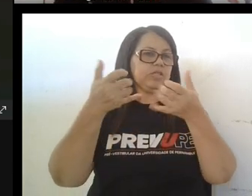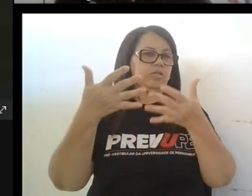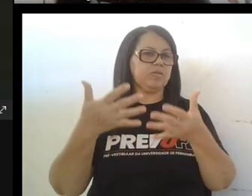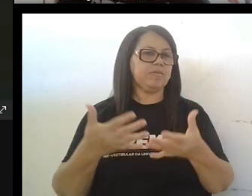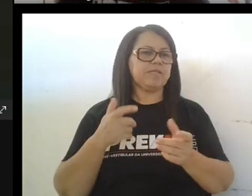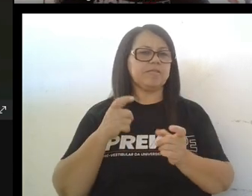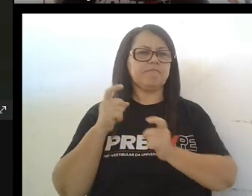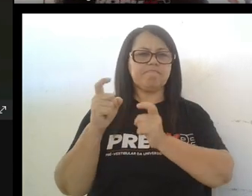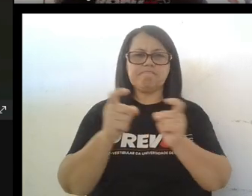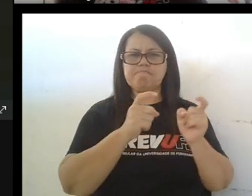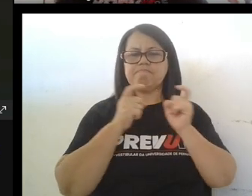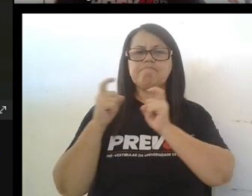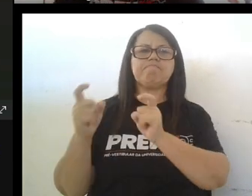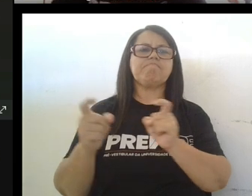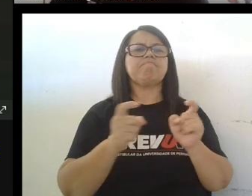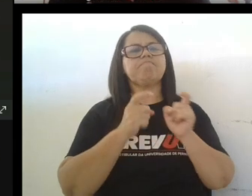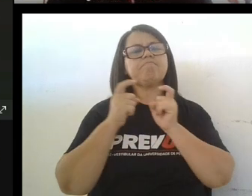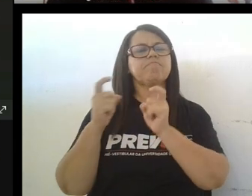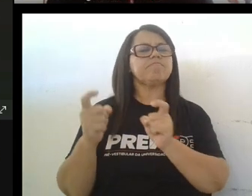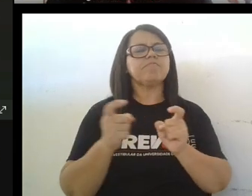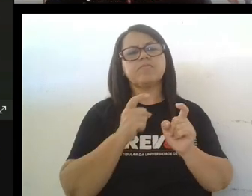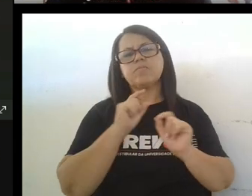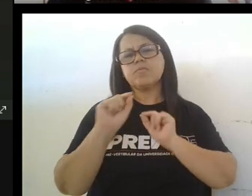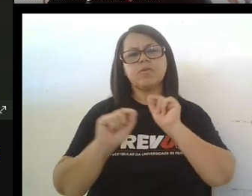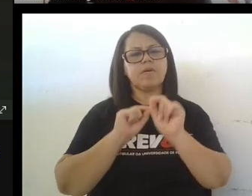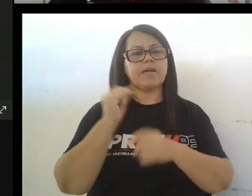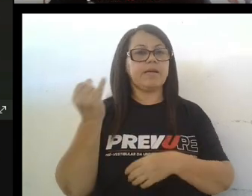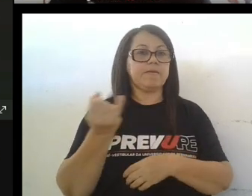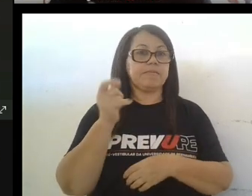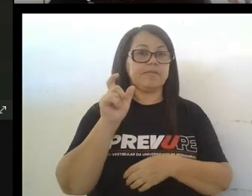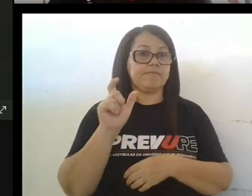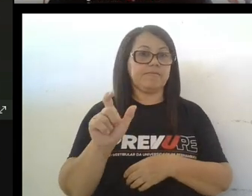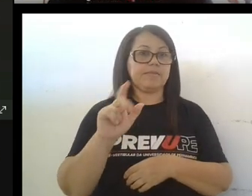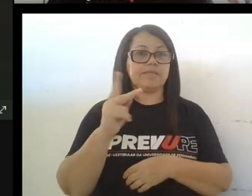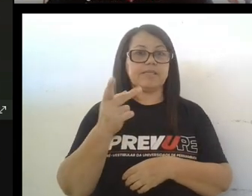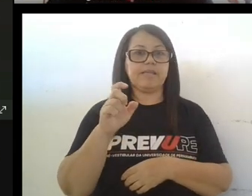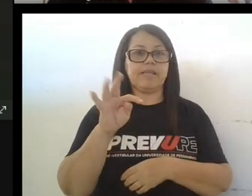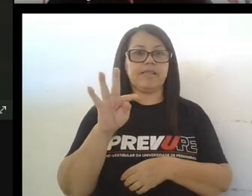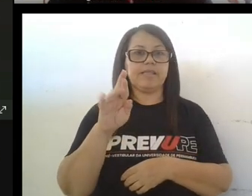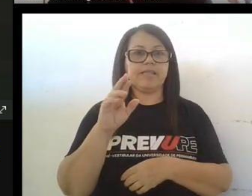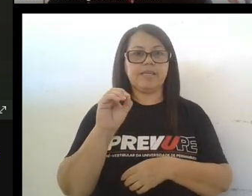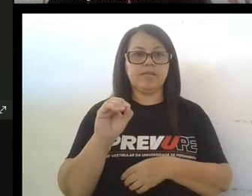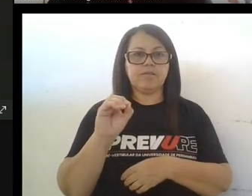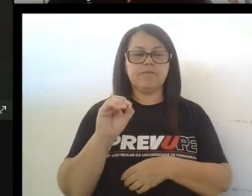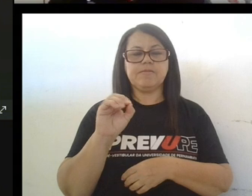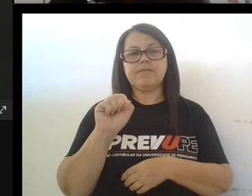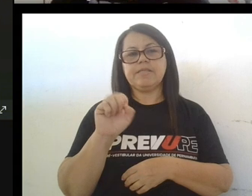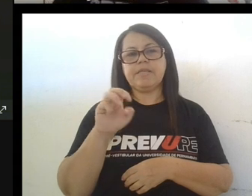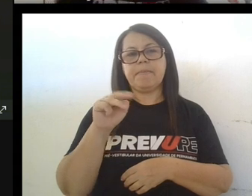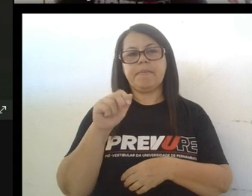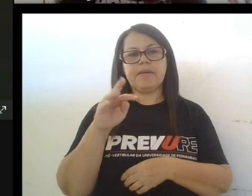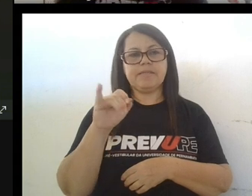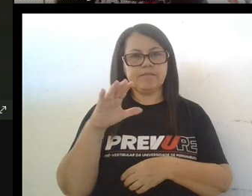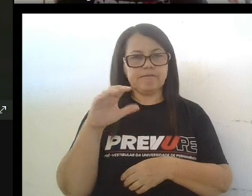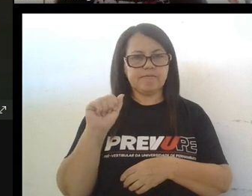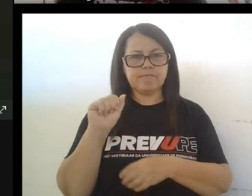poquito discutiendo un poco sobre la importancia de las palabras heterosemánticas o sea esas